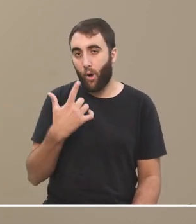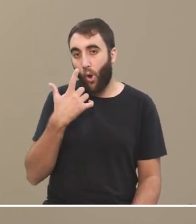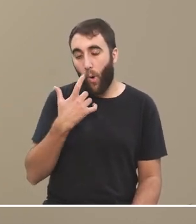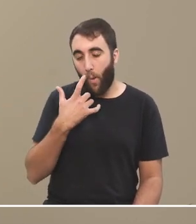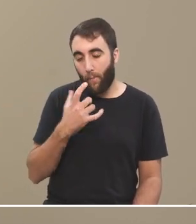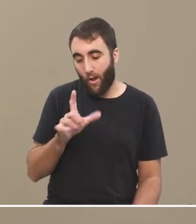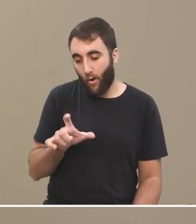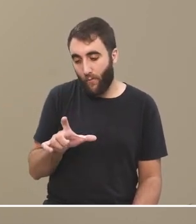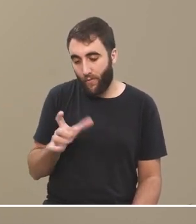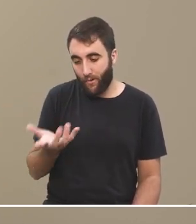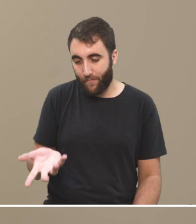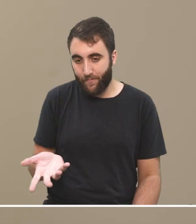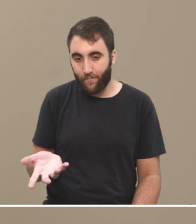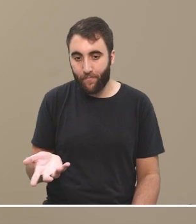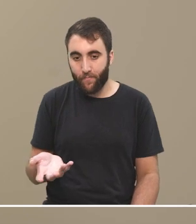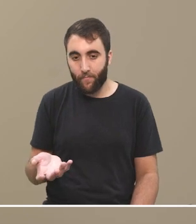masculino género masculino